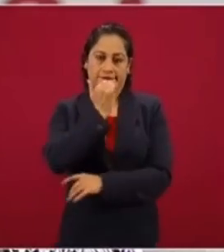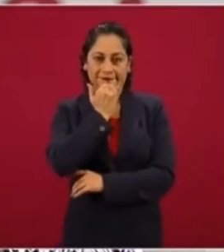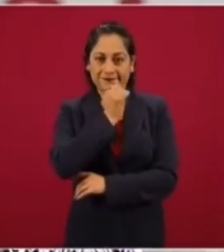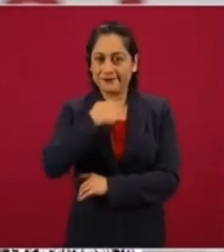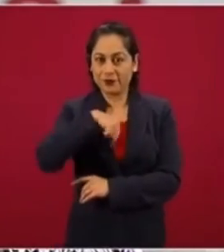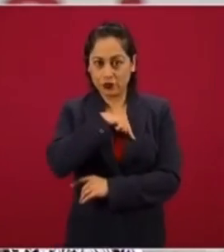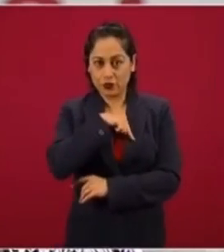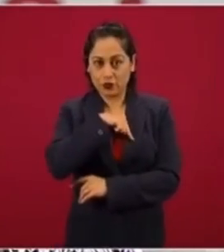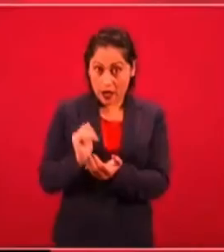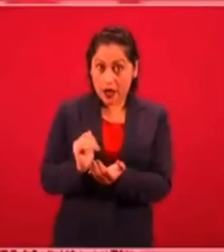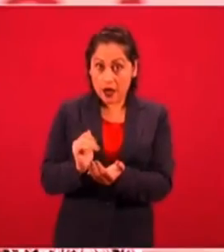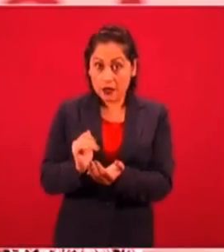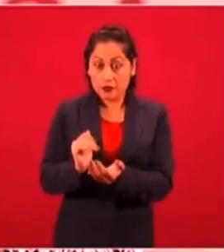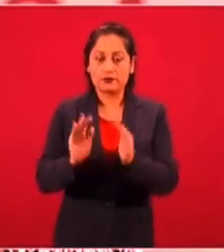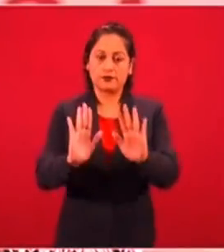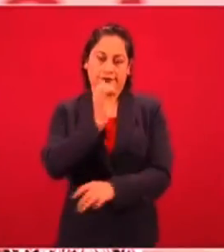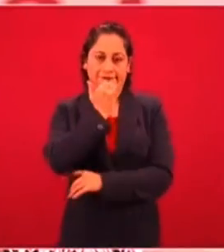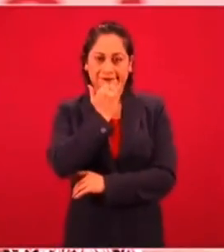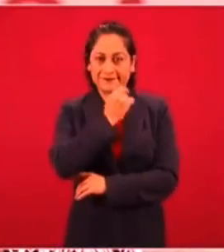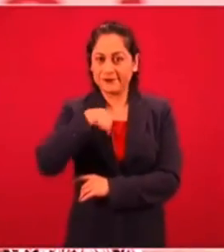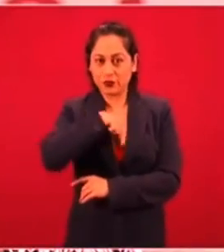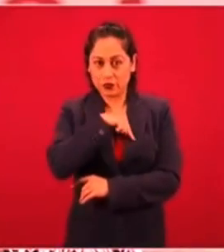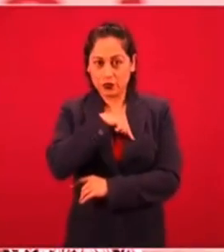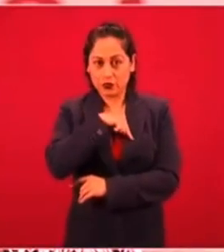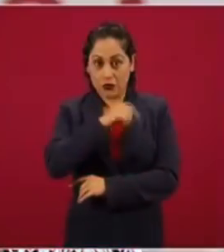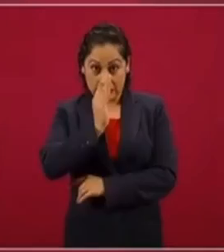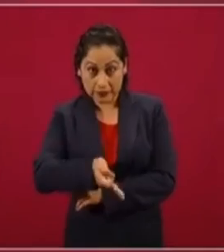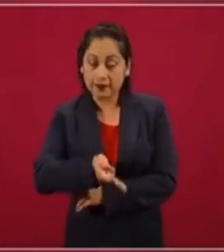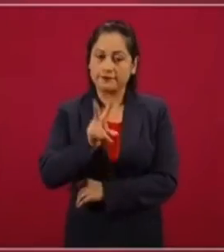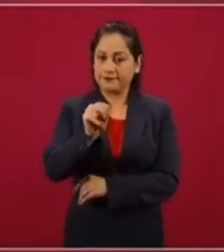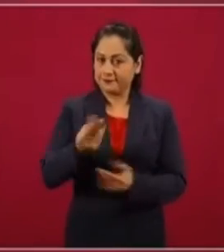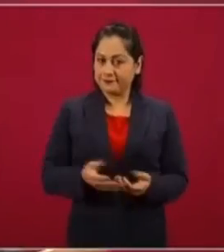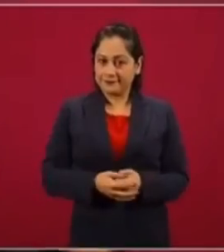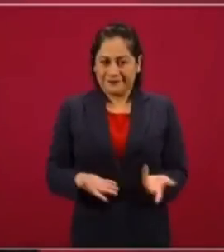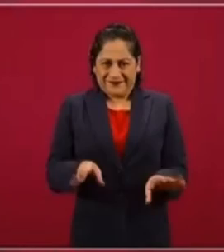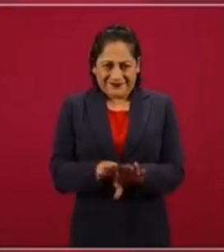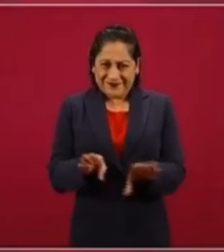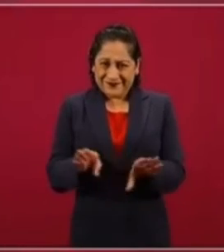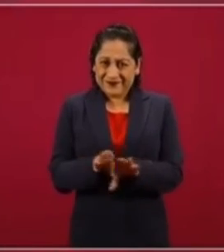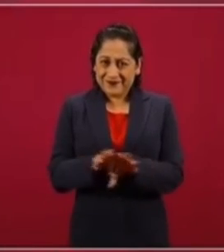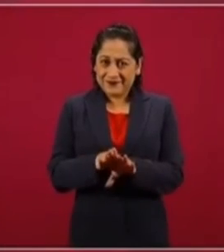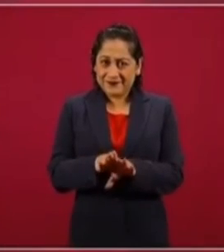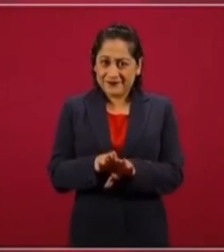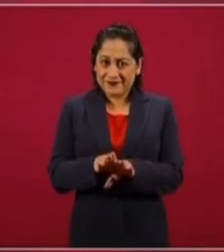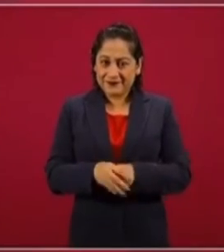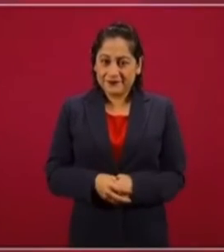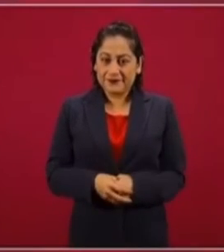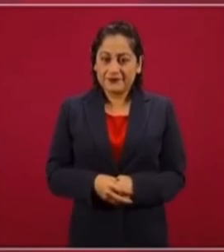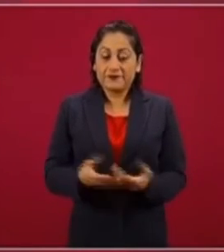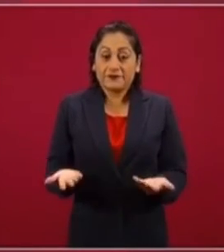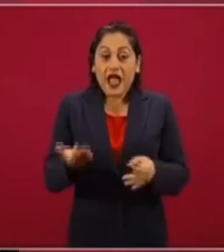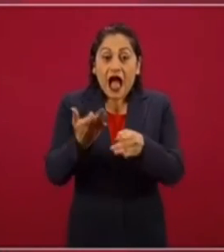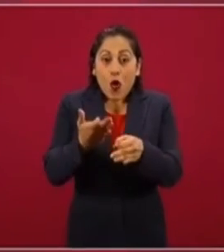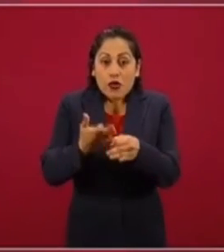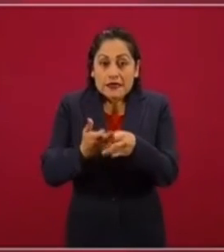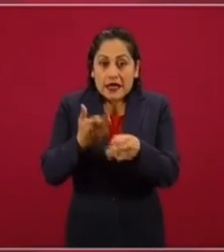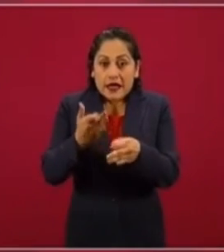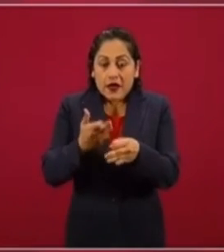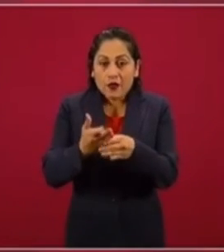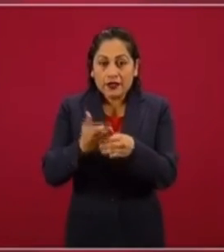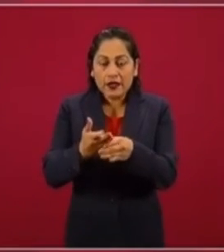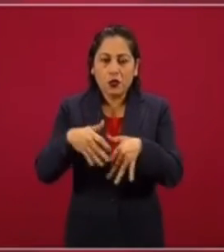a permitir. No lo vamos a permitir. Pues cómo, si ahora, como nunca,